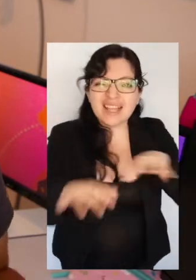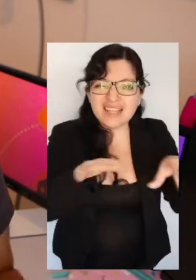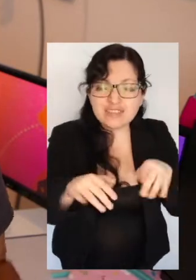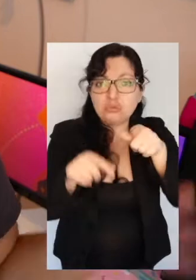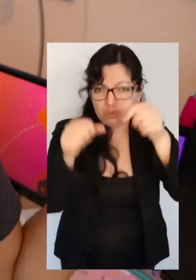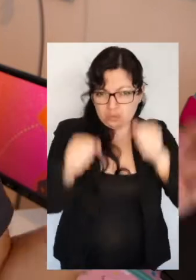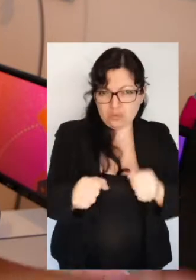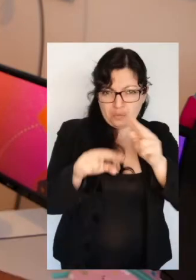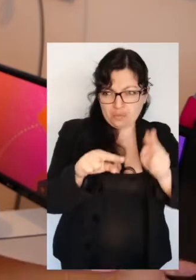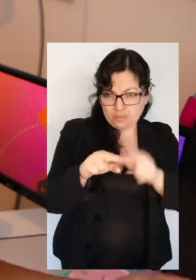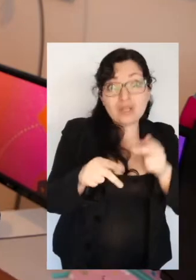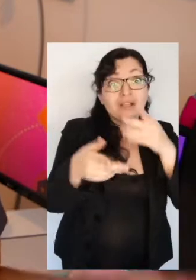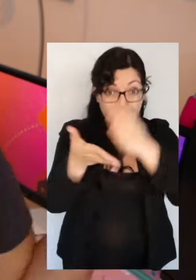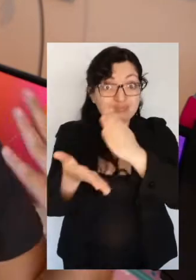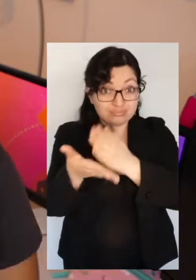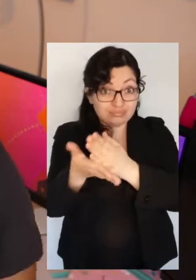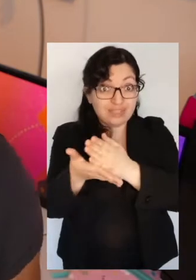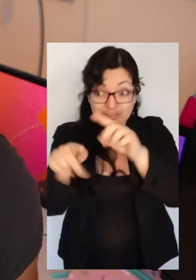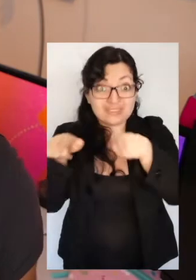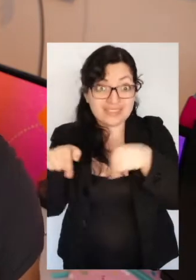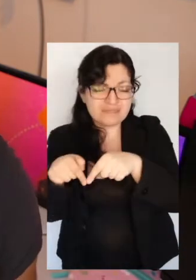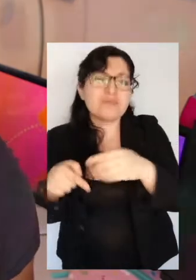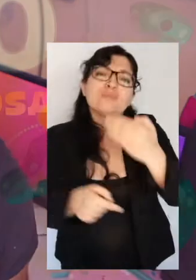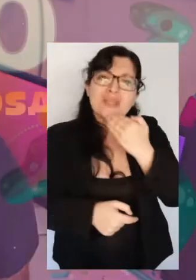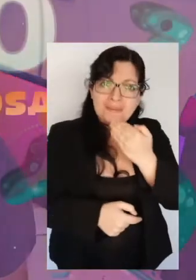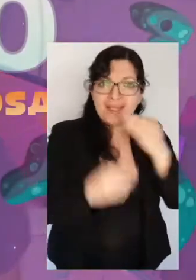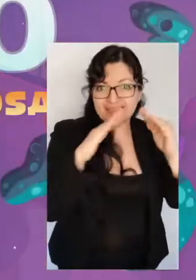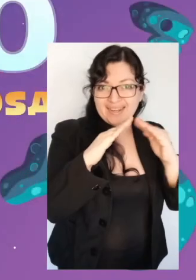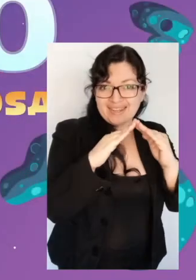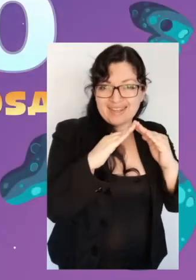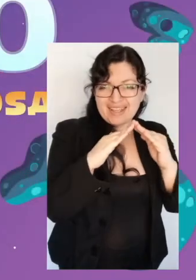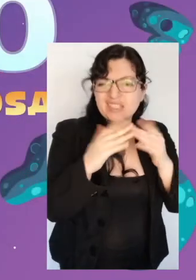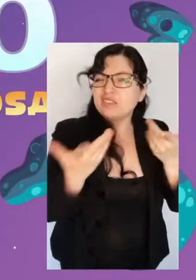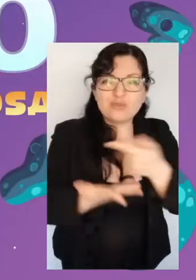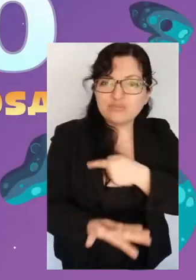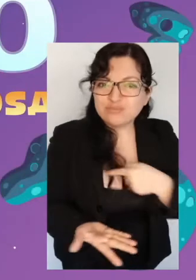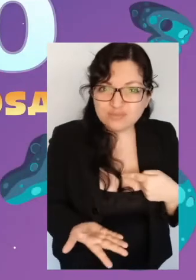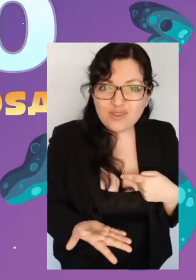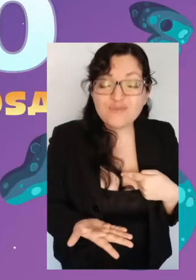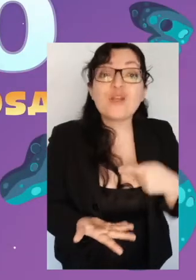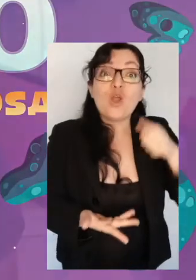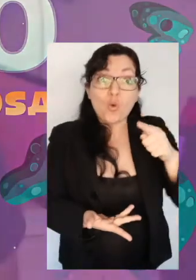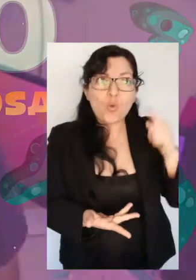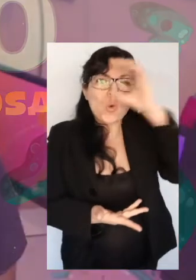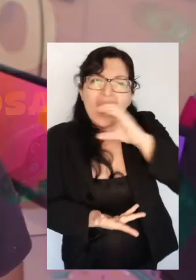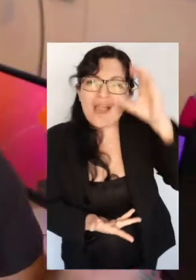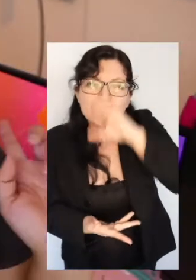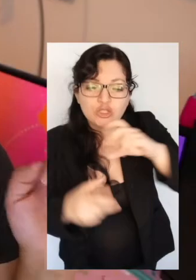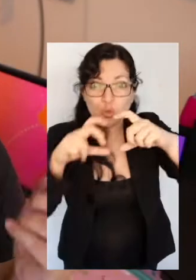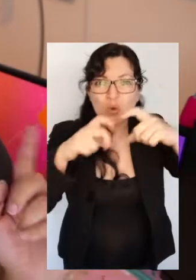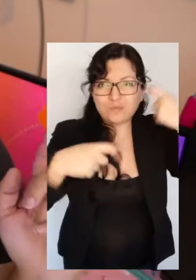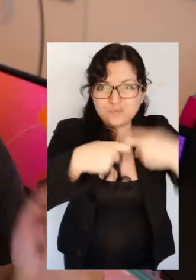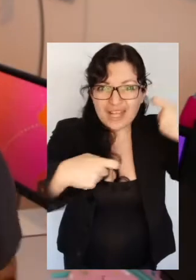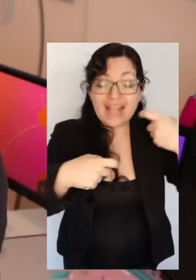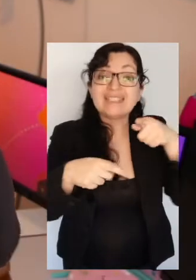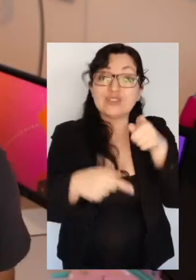hacer tanto en tu sala de clases como en tu casa. Se llama una aventura rocosa, así que